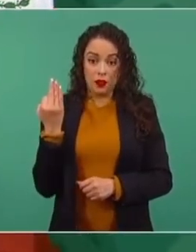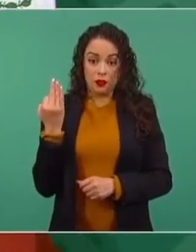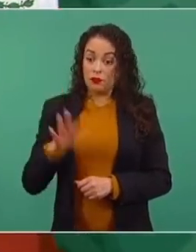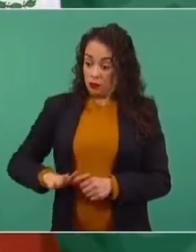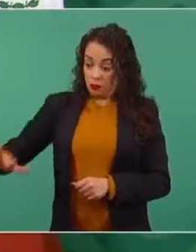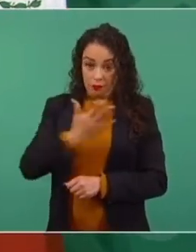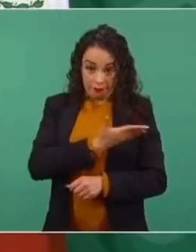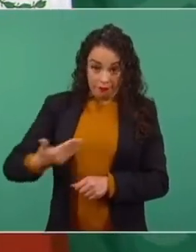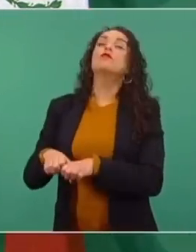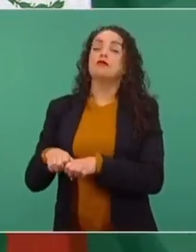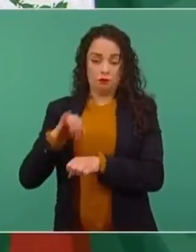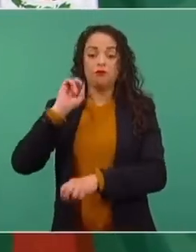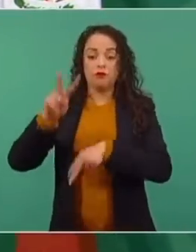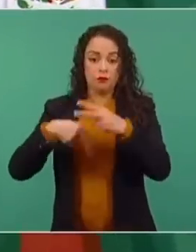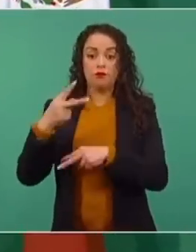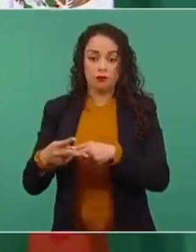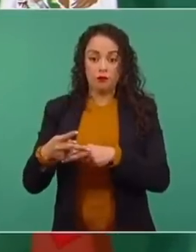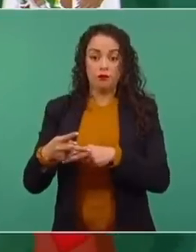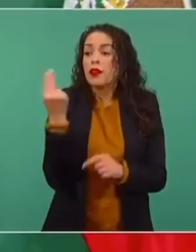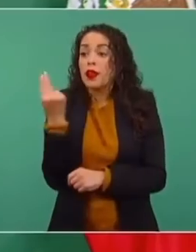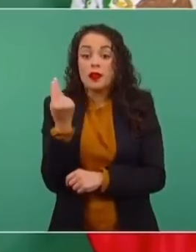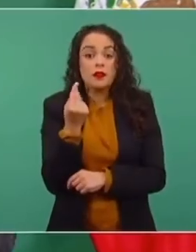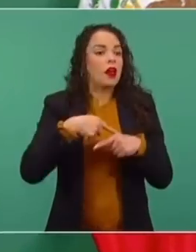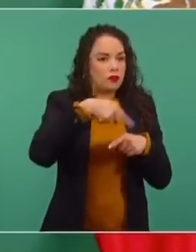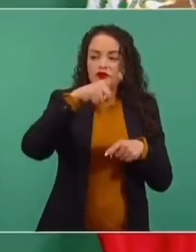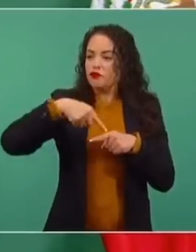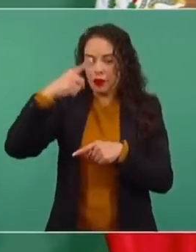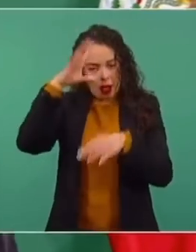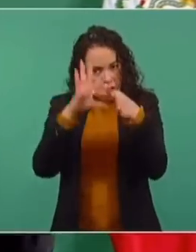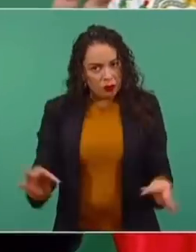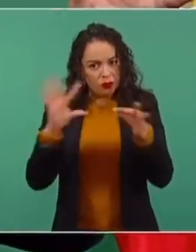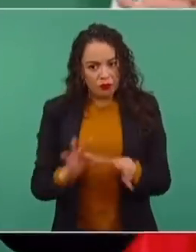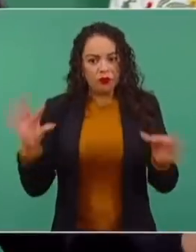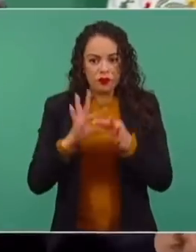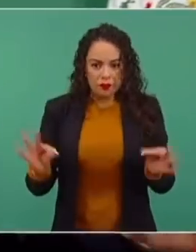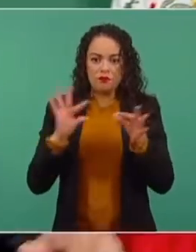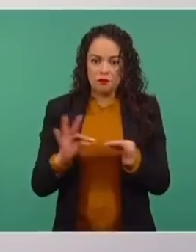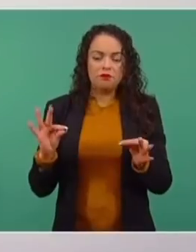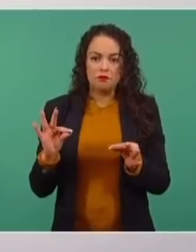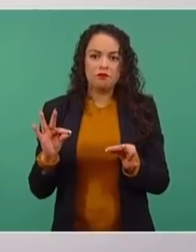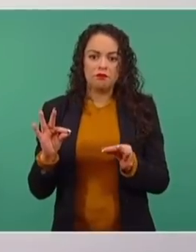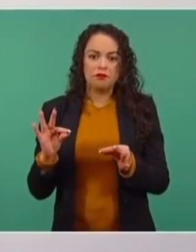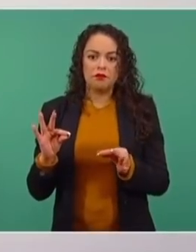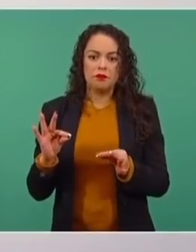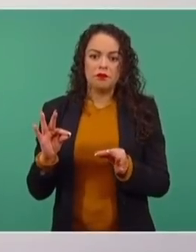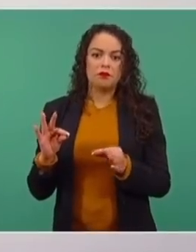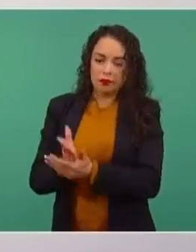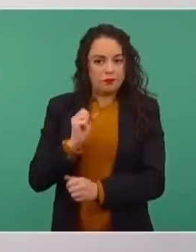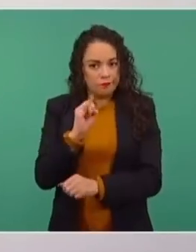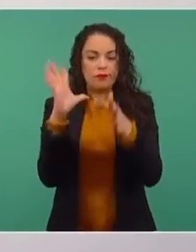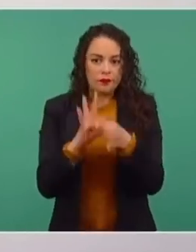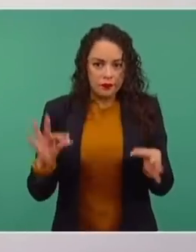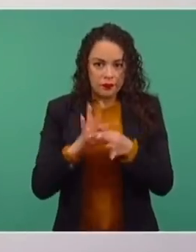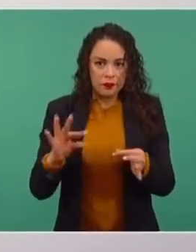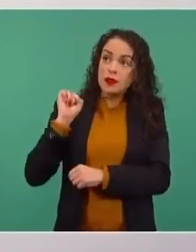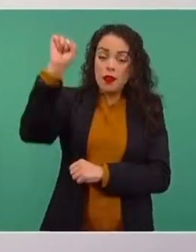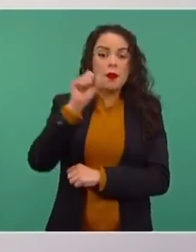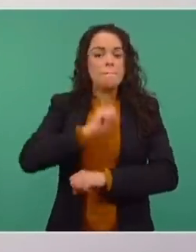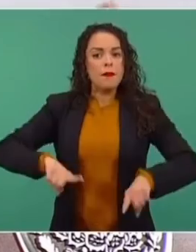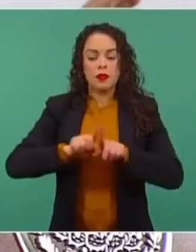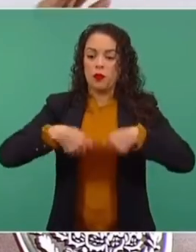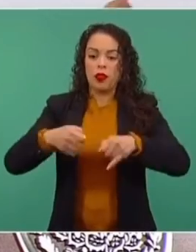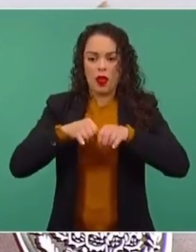Ejecutivo, van a asistir a las cámaras, a las cámaras empresariales, con los sindicatos,